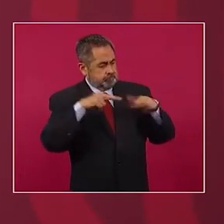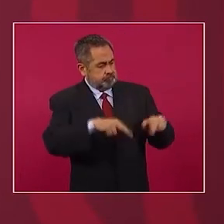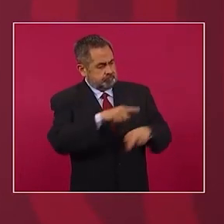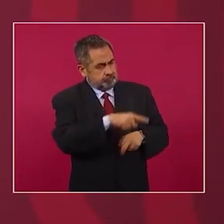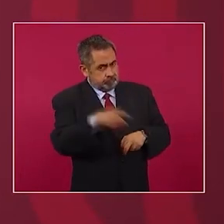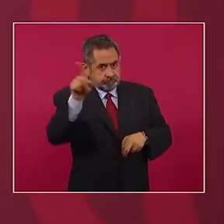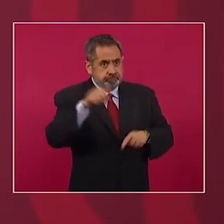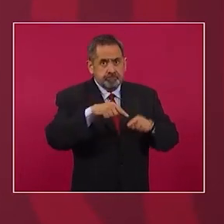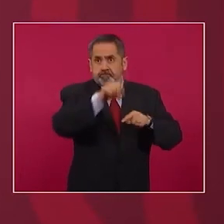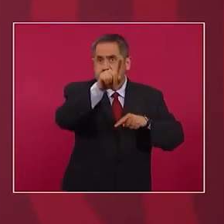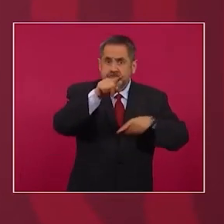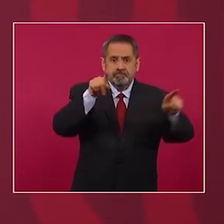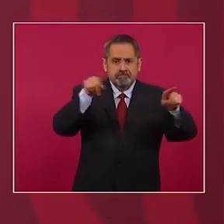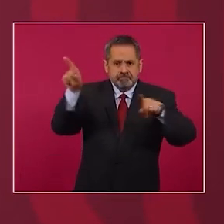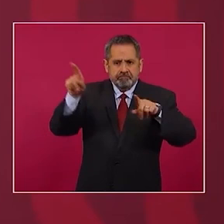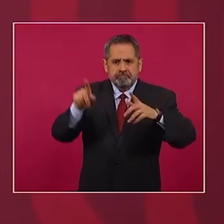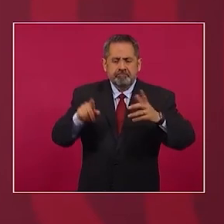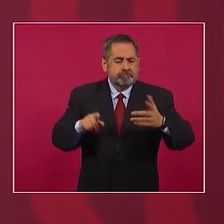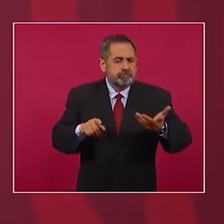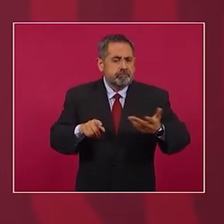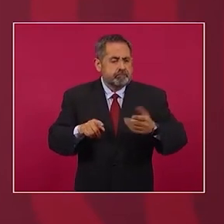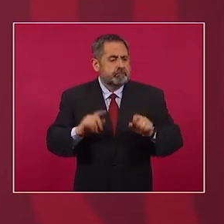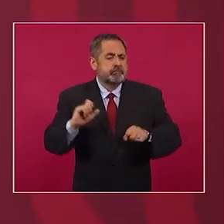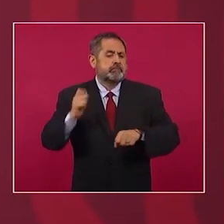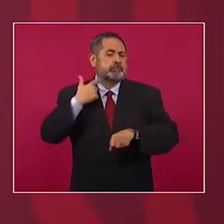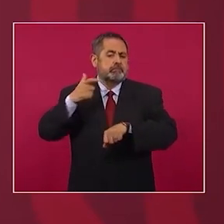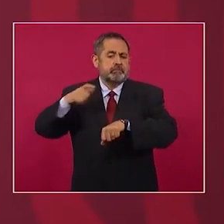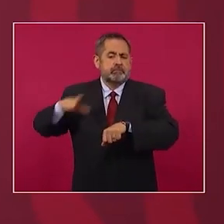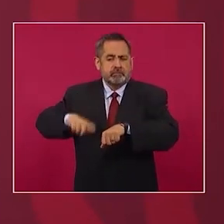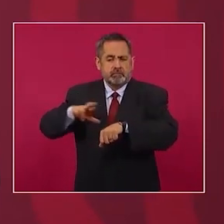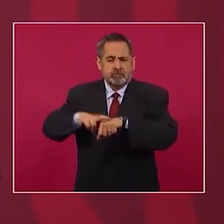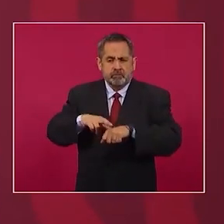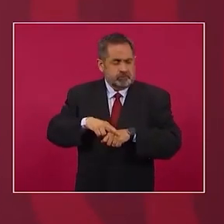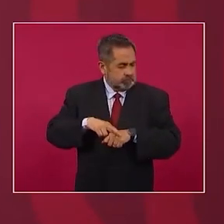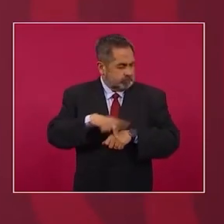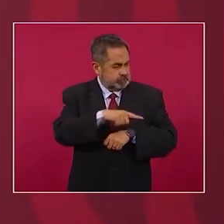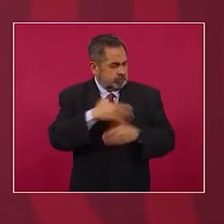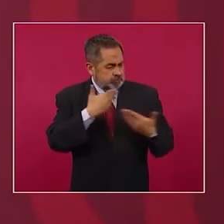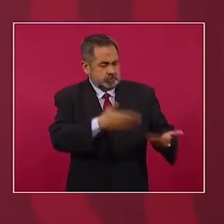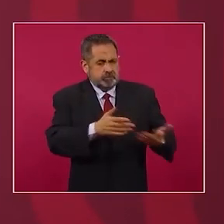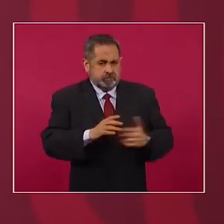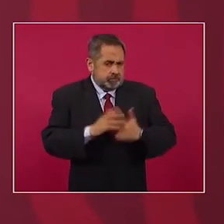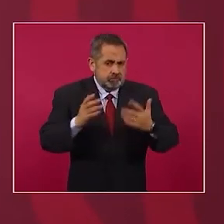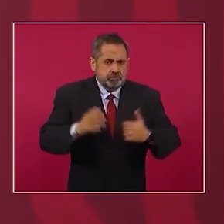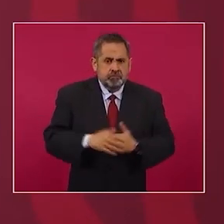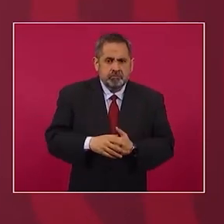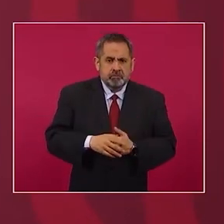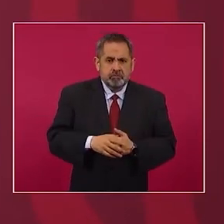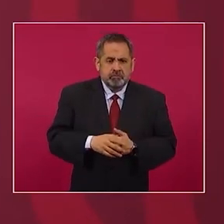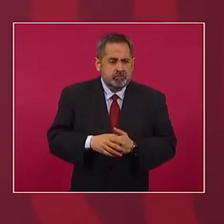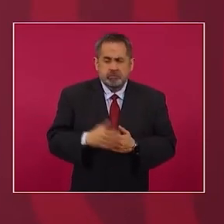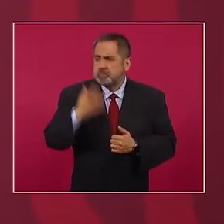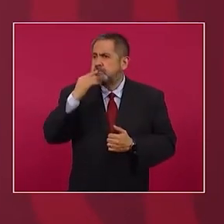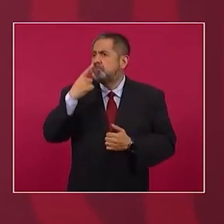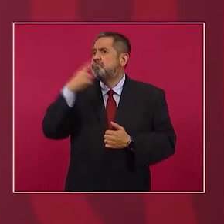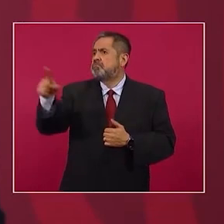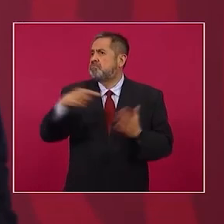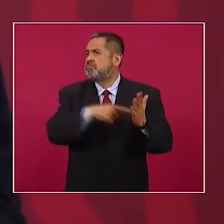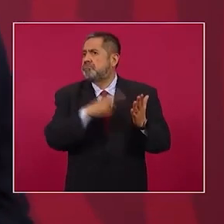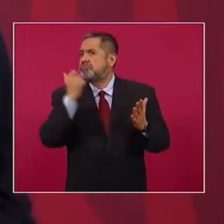En el caso de los gobernadores no hay denuncias